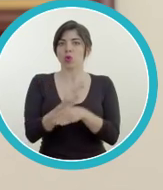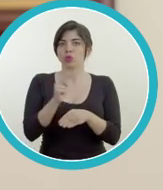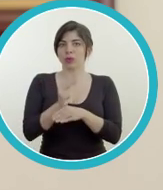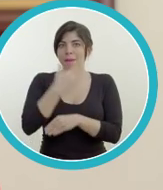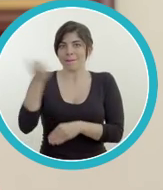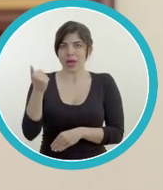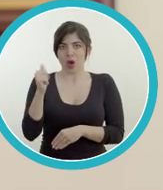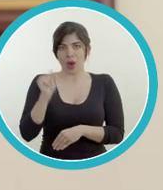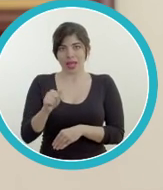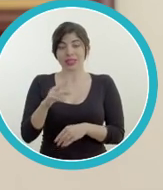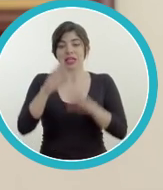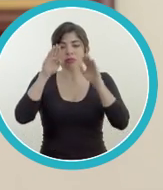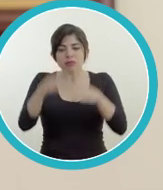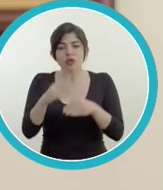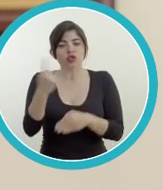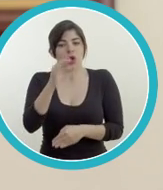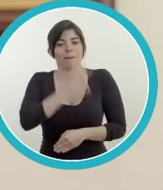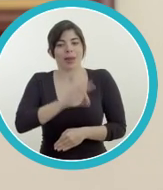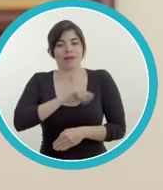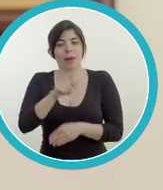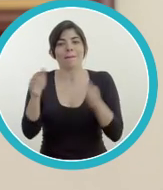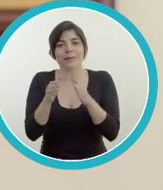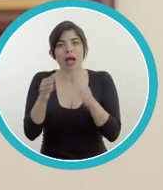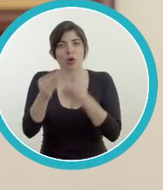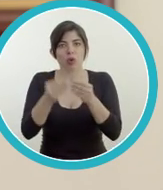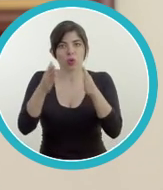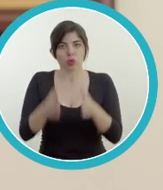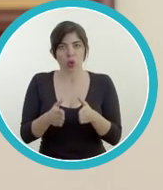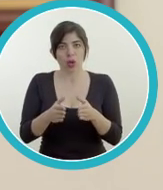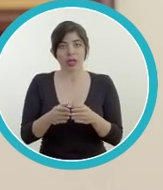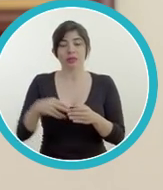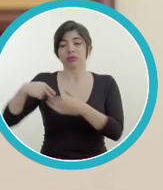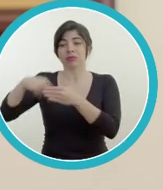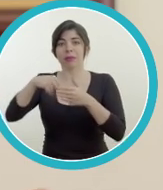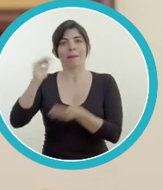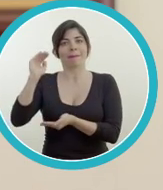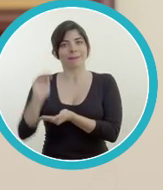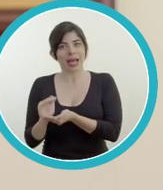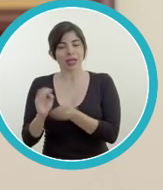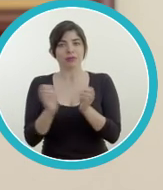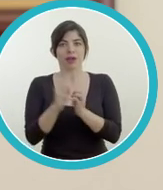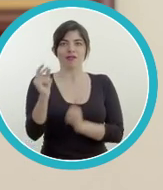anuales tengan un uso eficiente y concentrado en beneficio de pequeños y medianos productores con menos burocracia y más